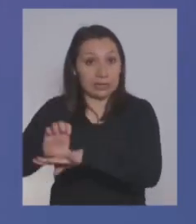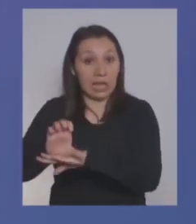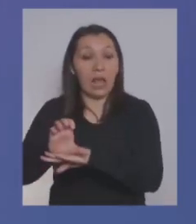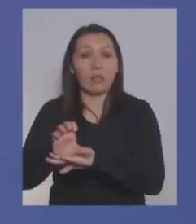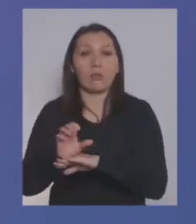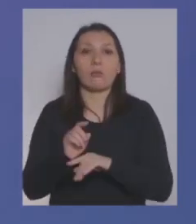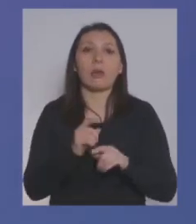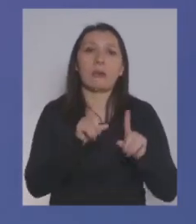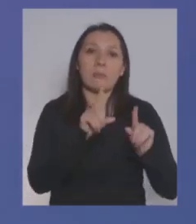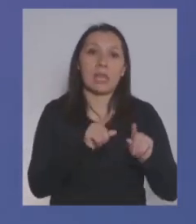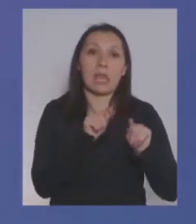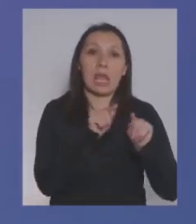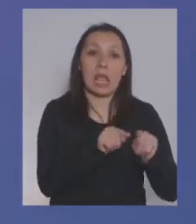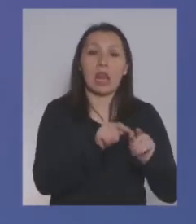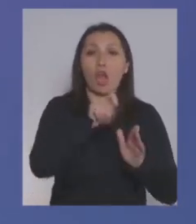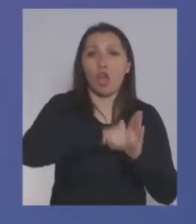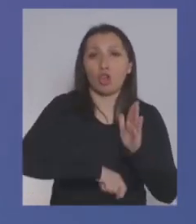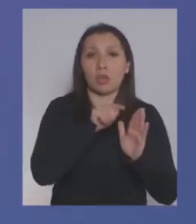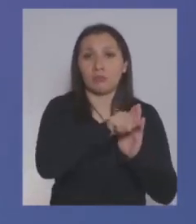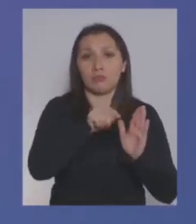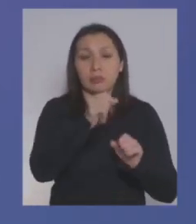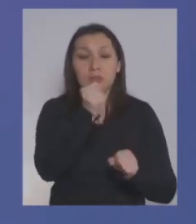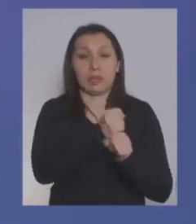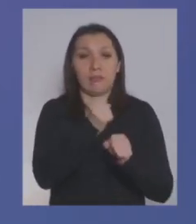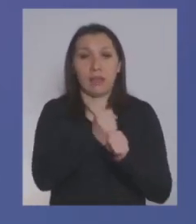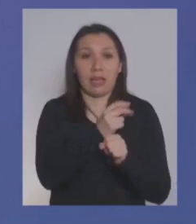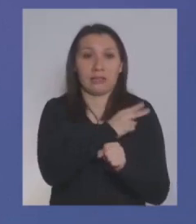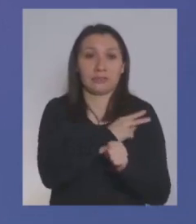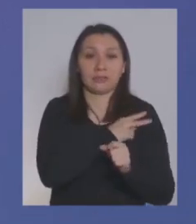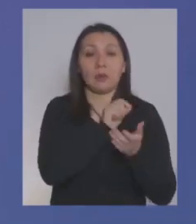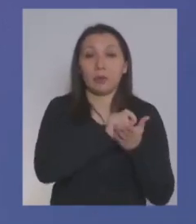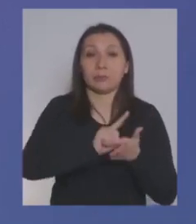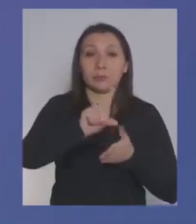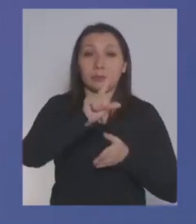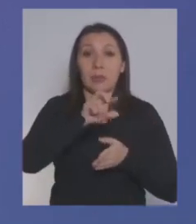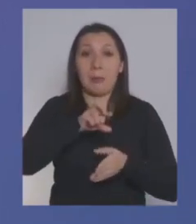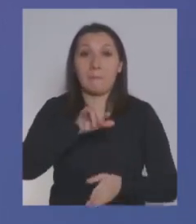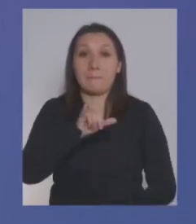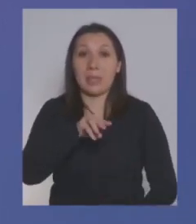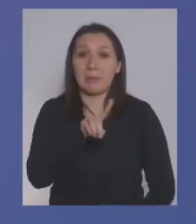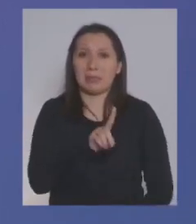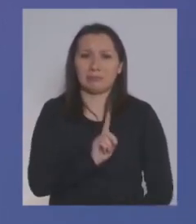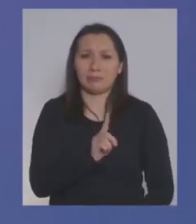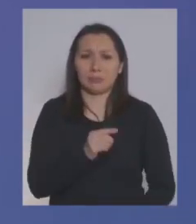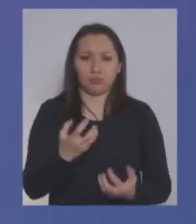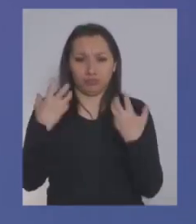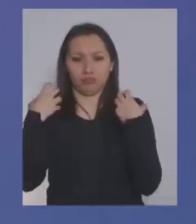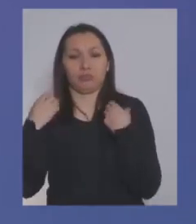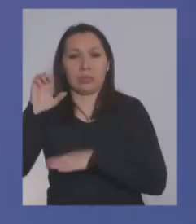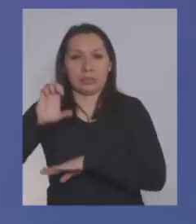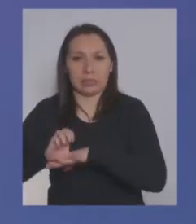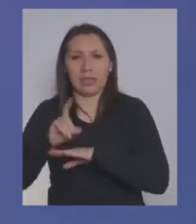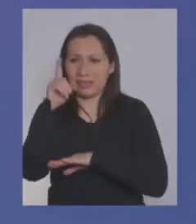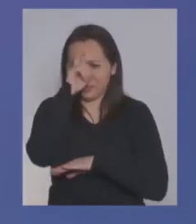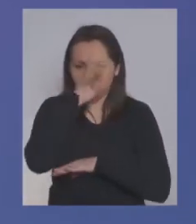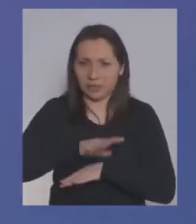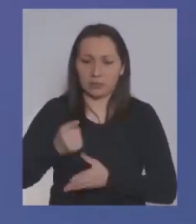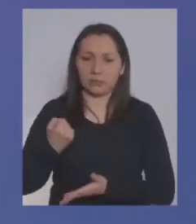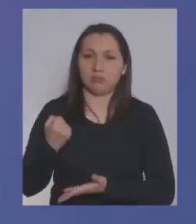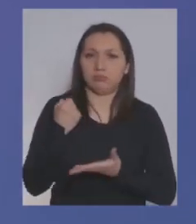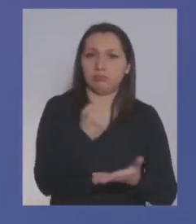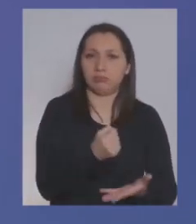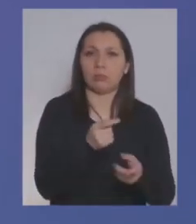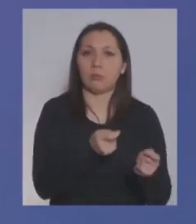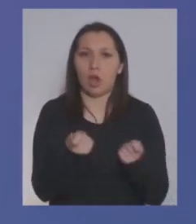este costo a la contratación a los emprendedores a los pymes en este momento extremadamente difícil que vive el